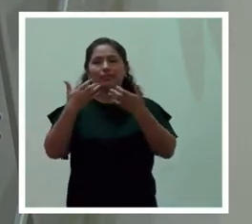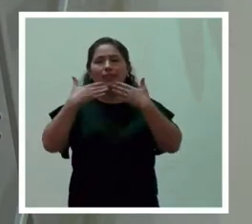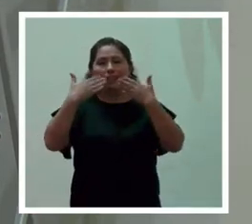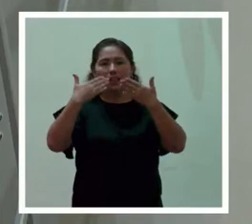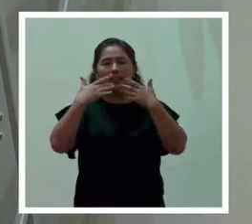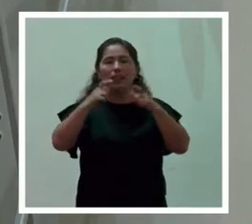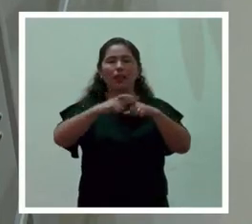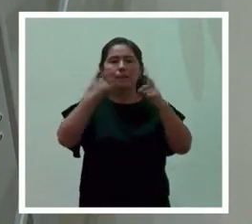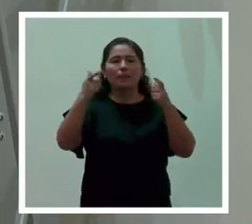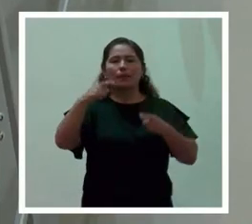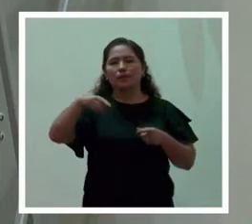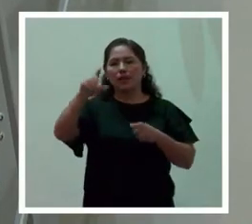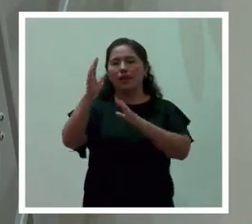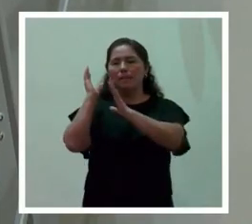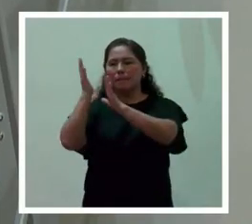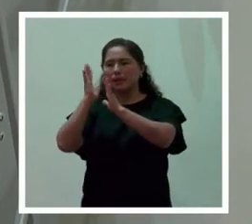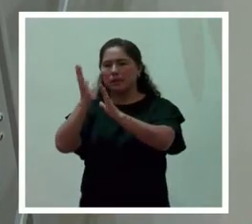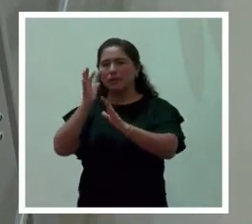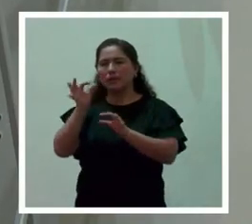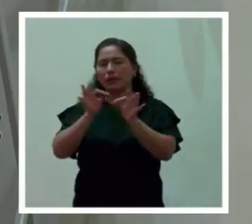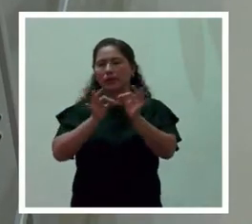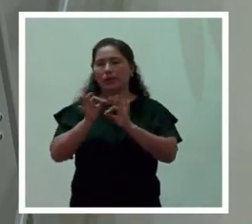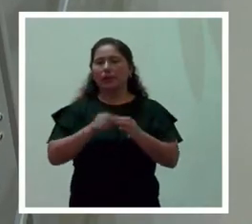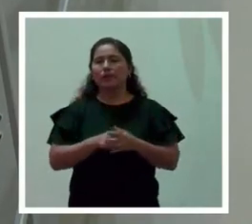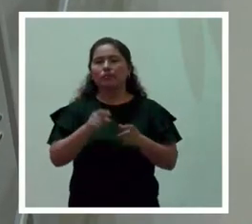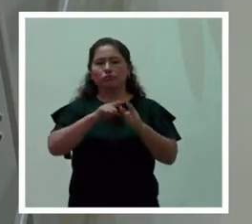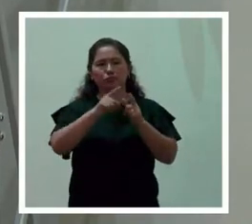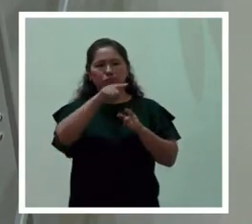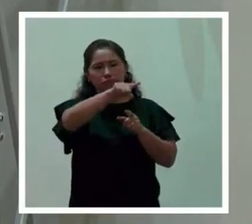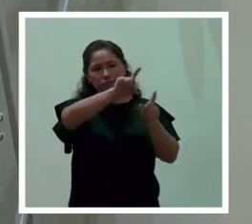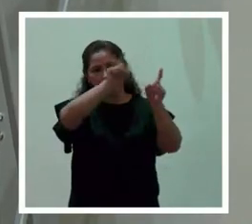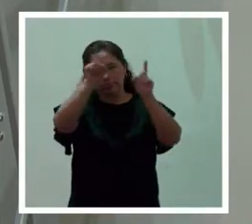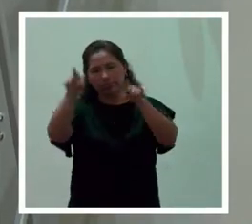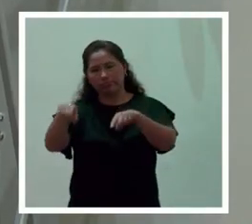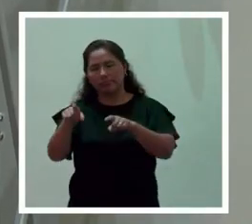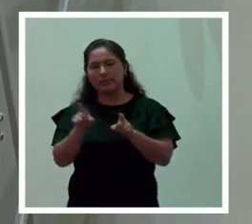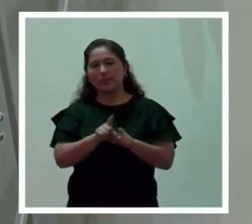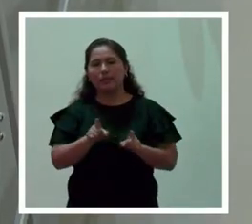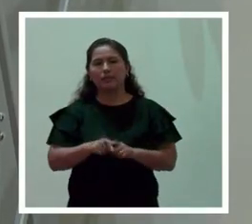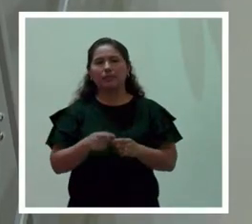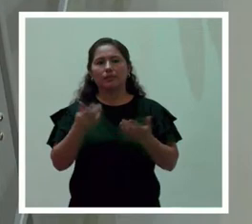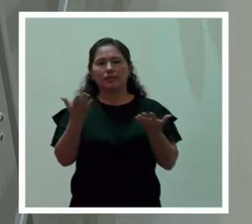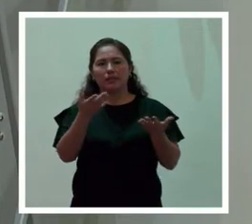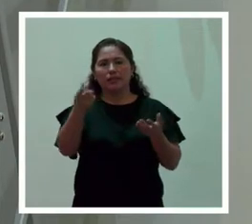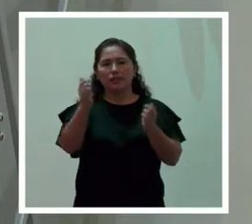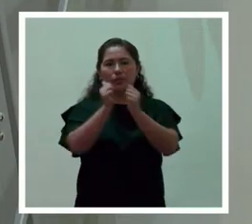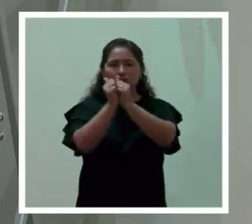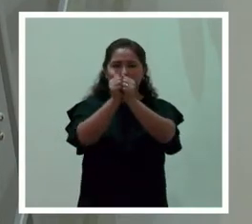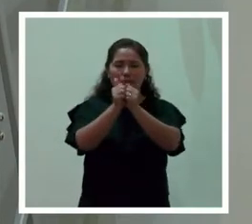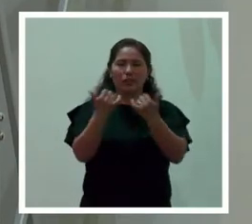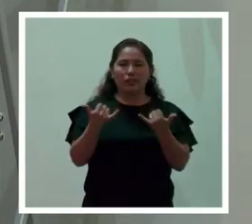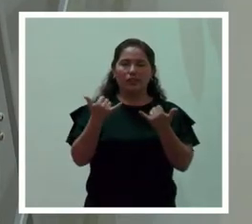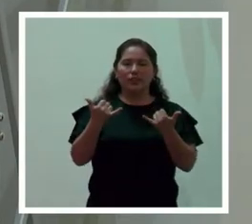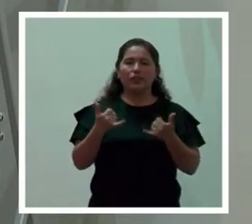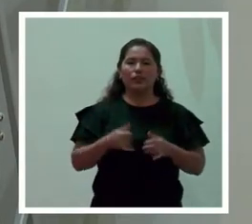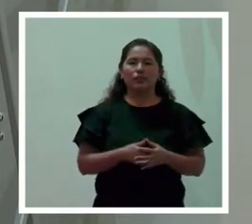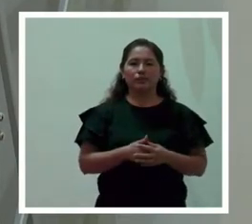inmensamente a nuestros expositores a ustedes queridos amigos que nos han acompañado el día de hoy